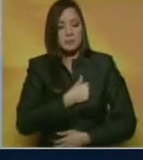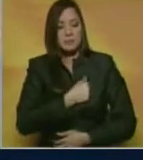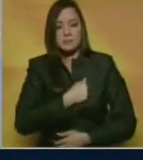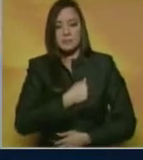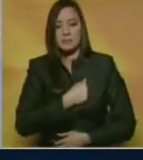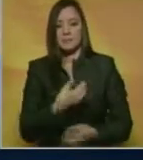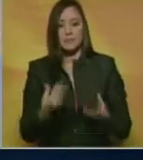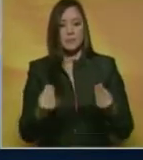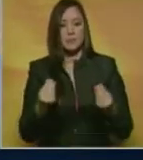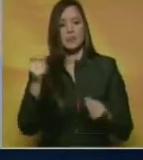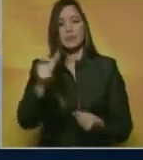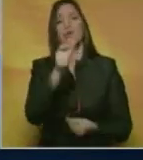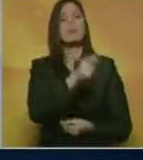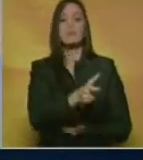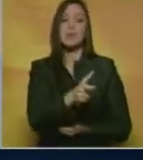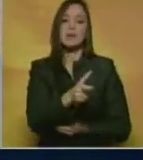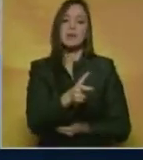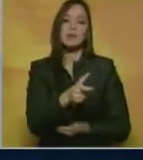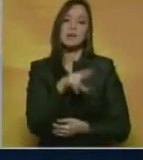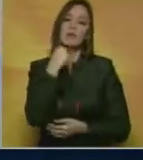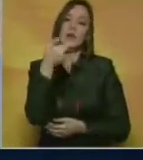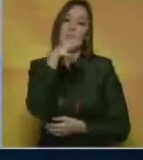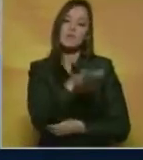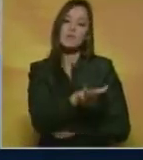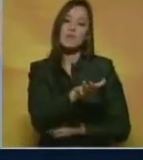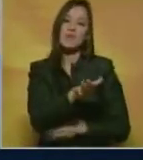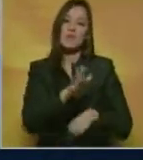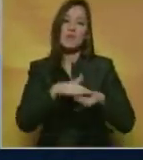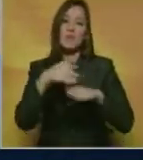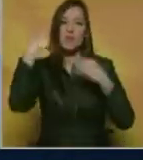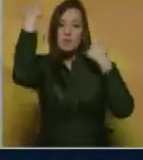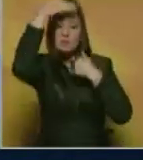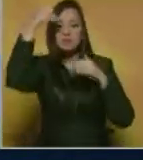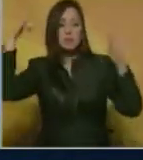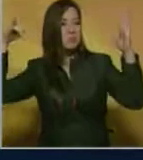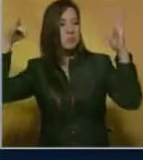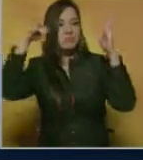miles de vidas fueron arrebatadas en un acto insensato de destrucción.